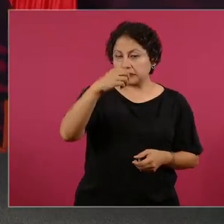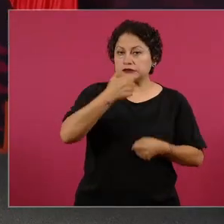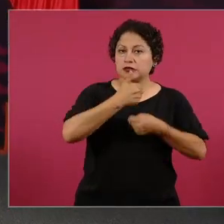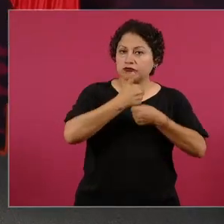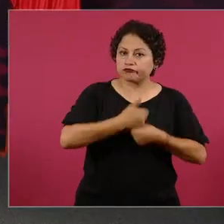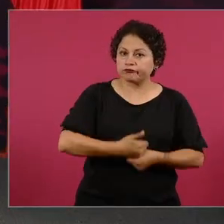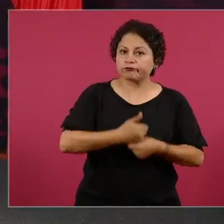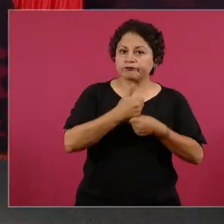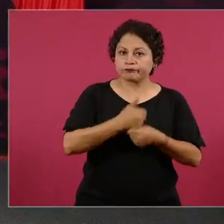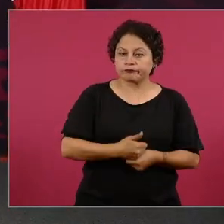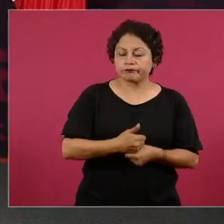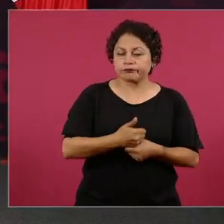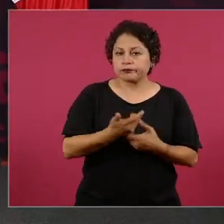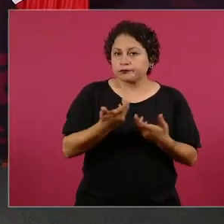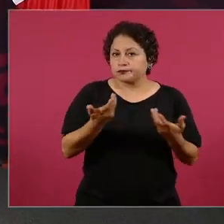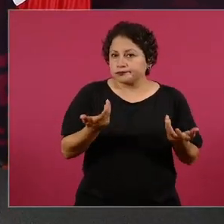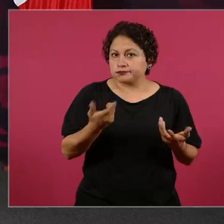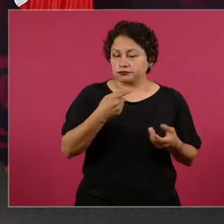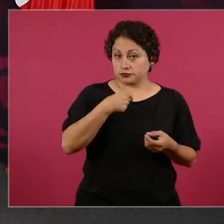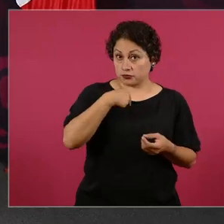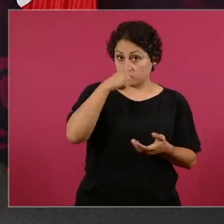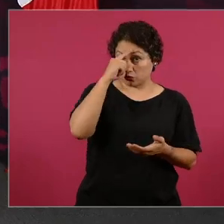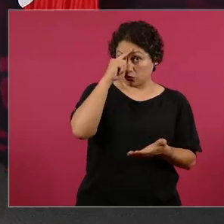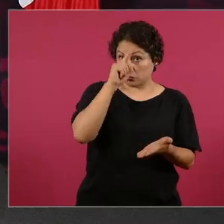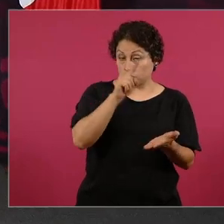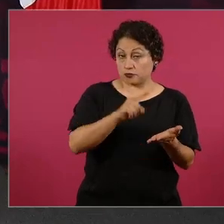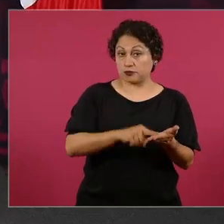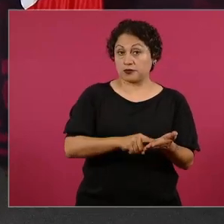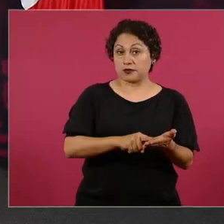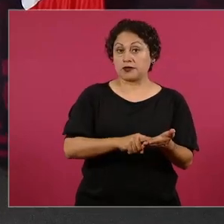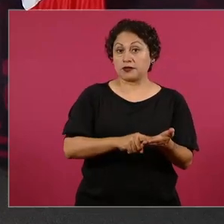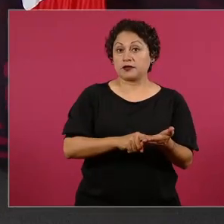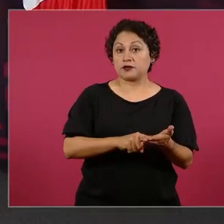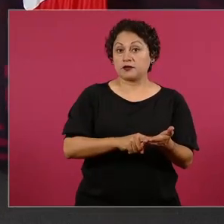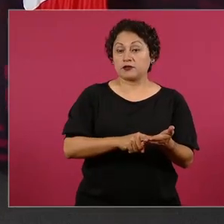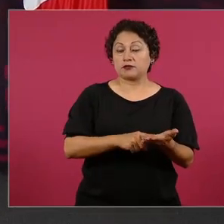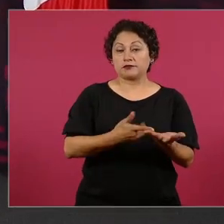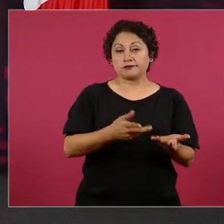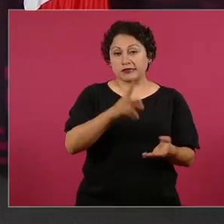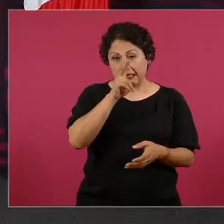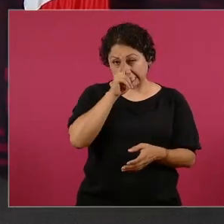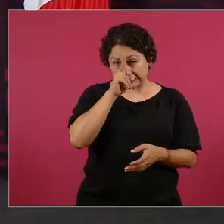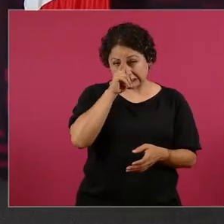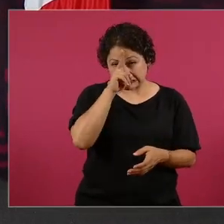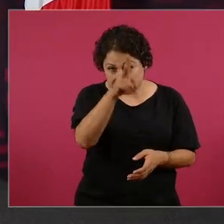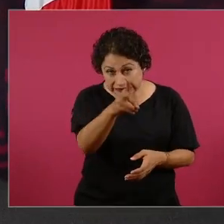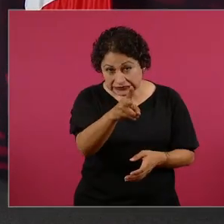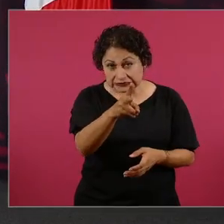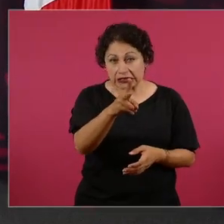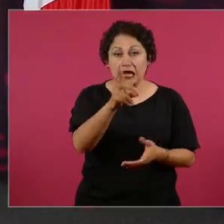no debe de haber venganzas políticas